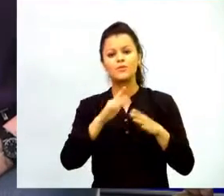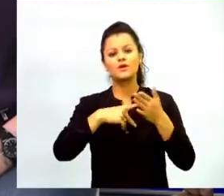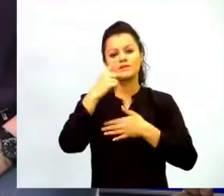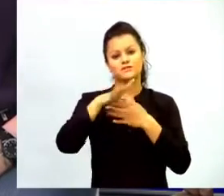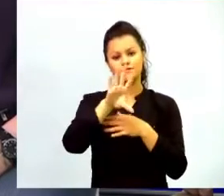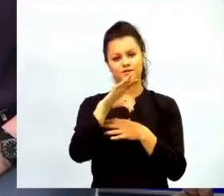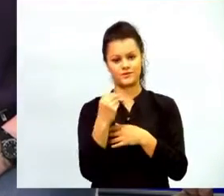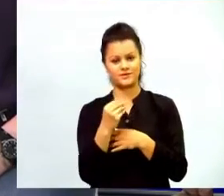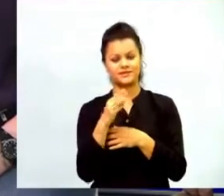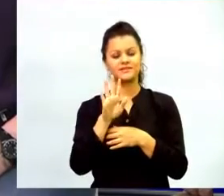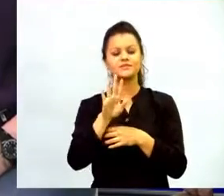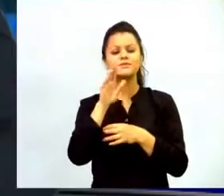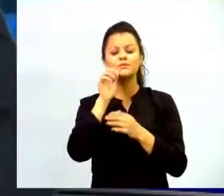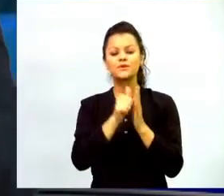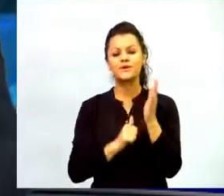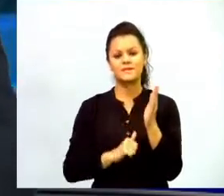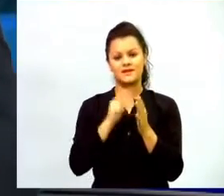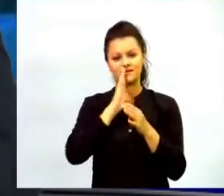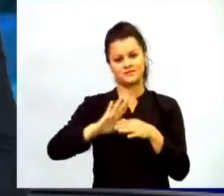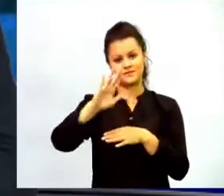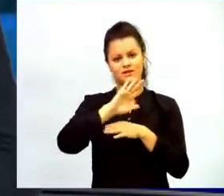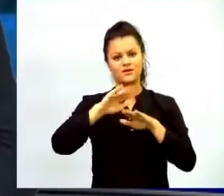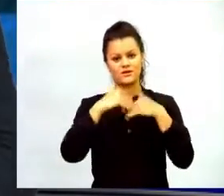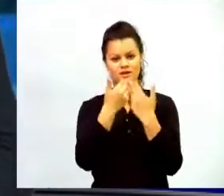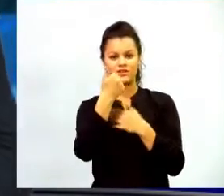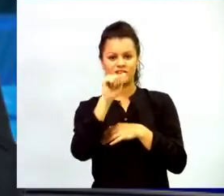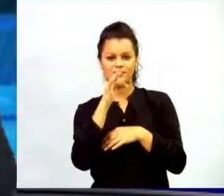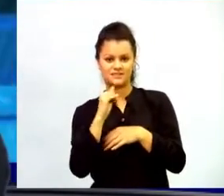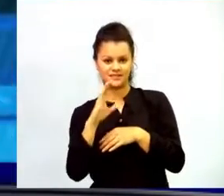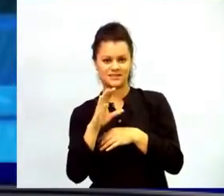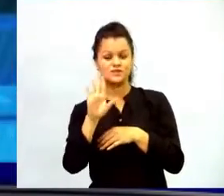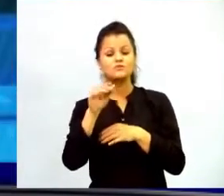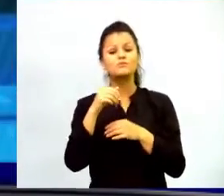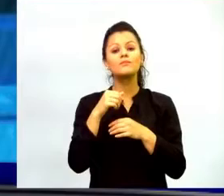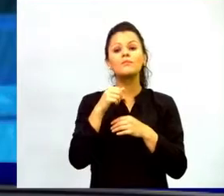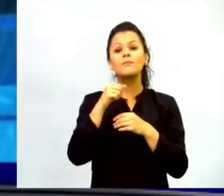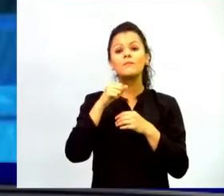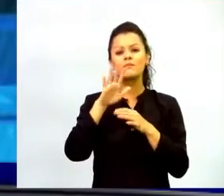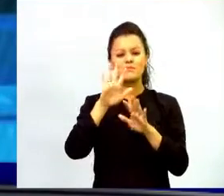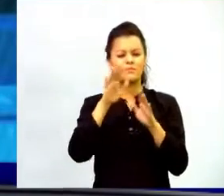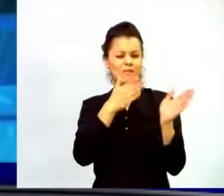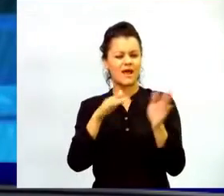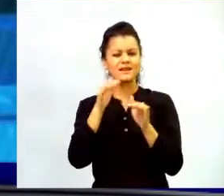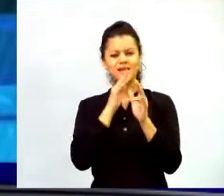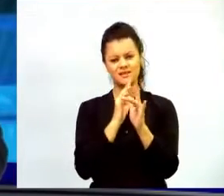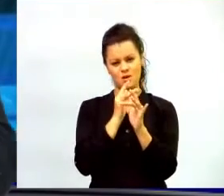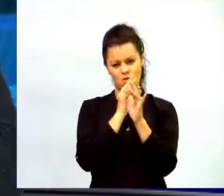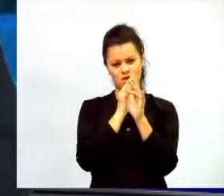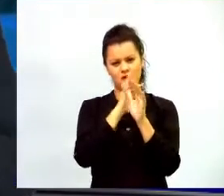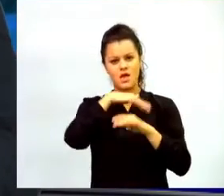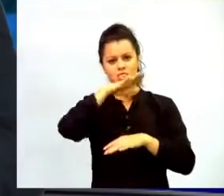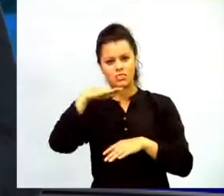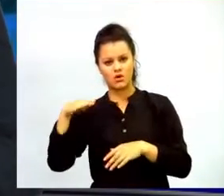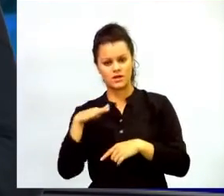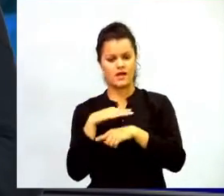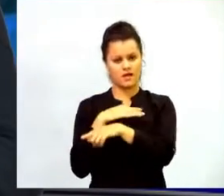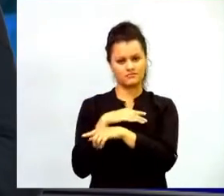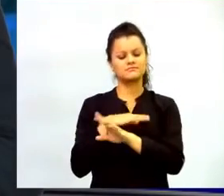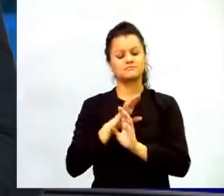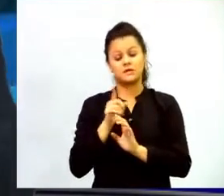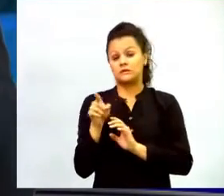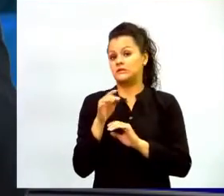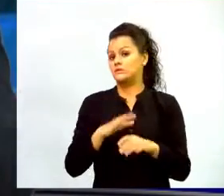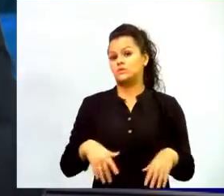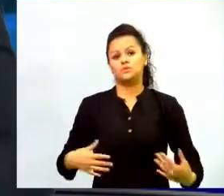nacional Colegio 10 TIC y el Plan TESO en Itagüí, ha sido una de las grandes gestoras de la innovación educativa con TIC en